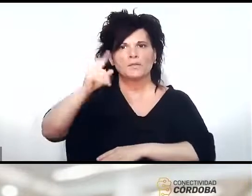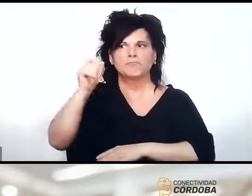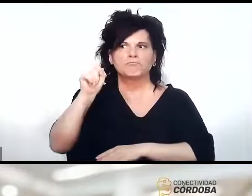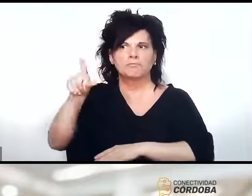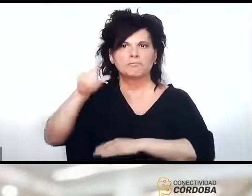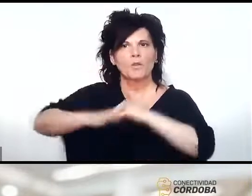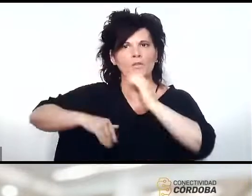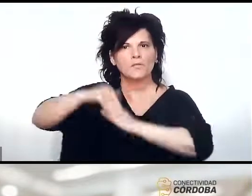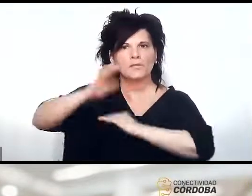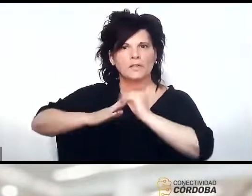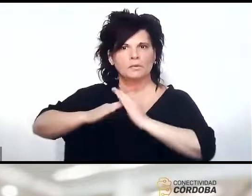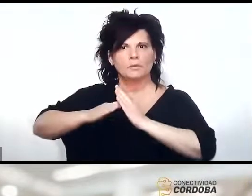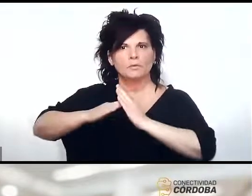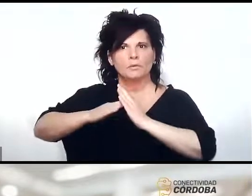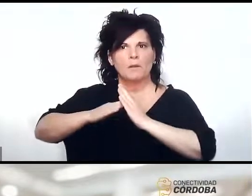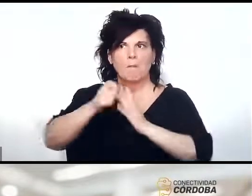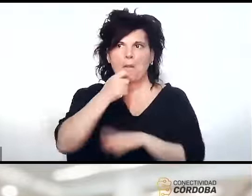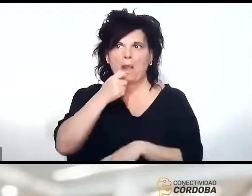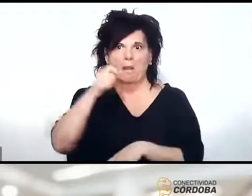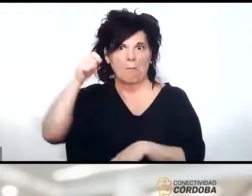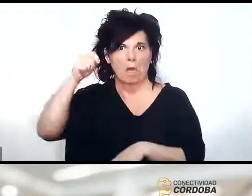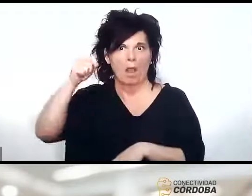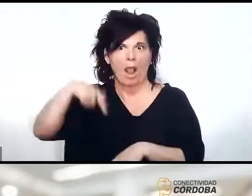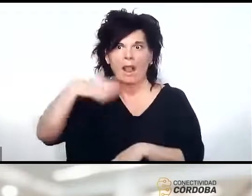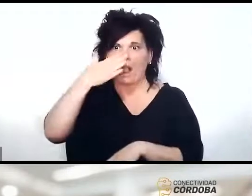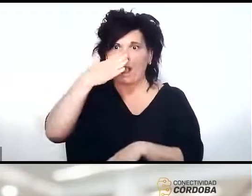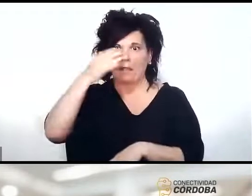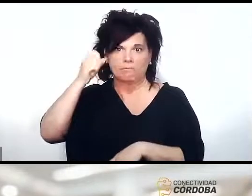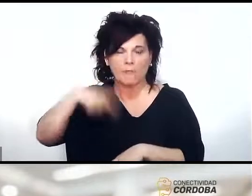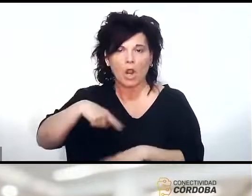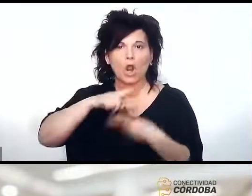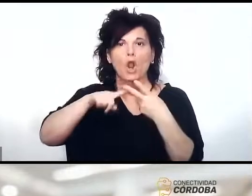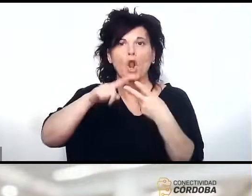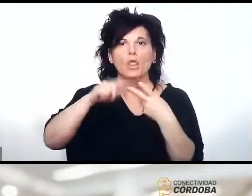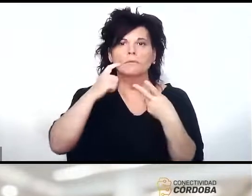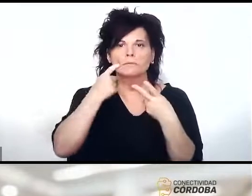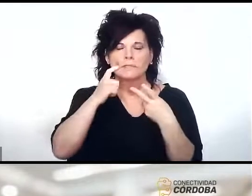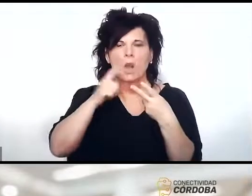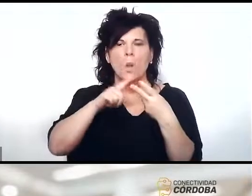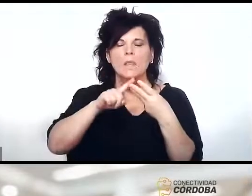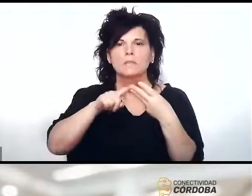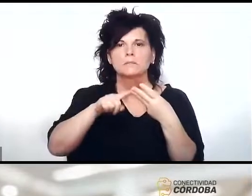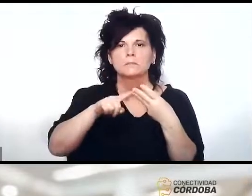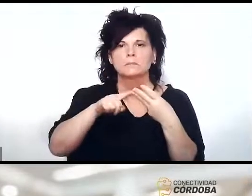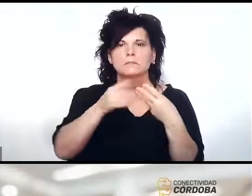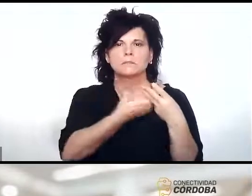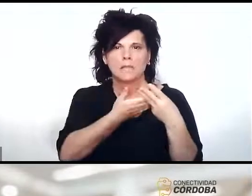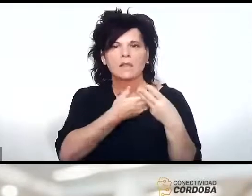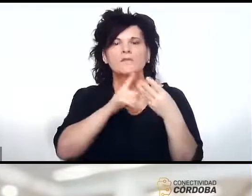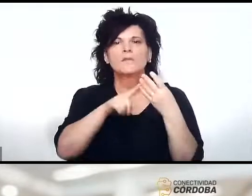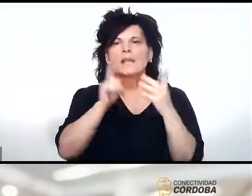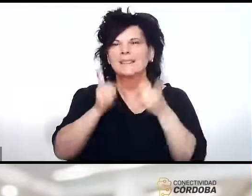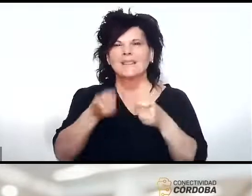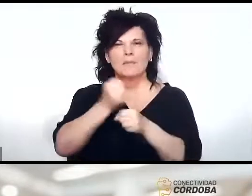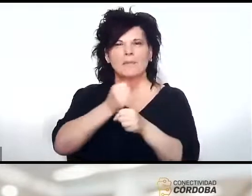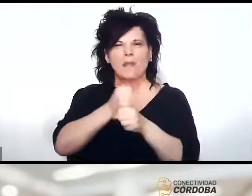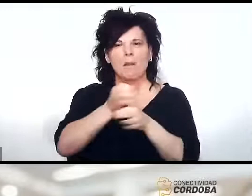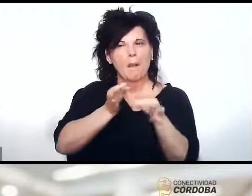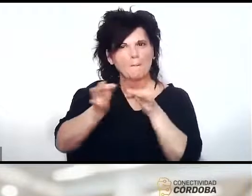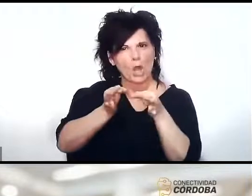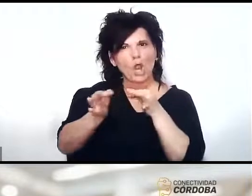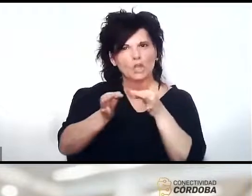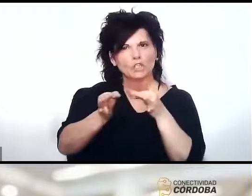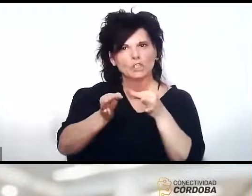provincial es el caso de Córdoba es el caso de San Luis Santa Fe también está trabajando en un proyecto